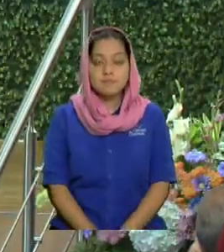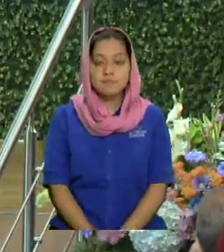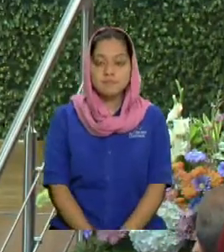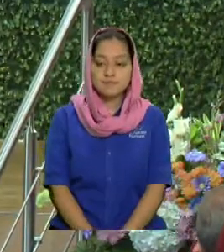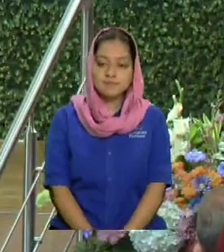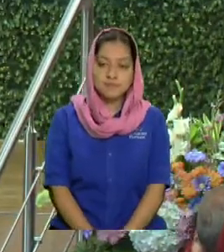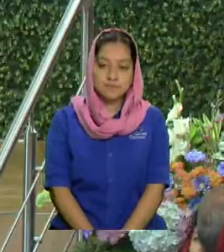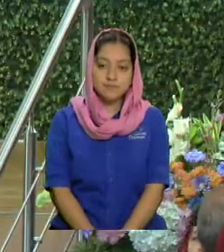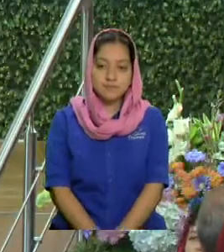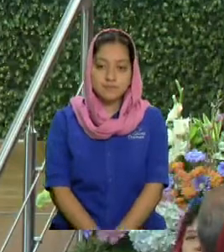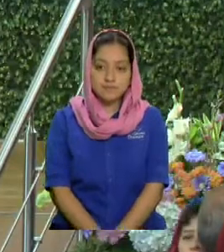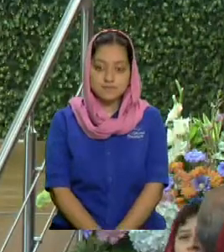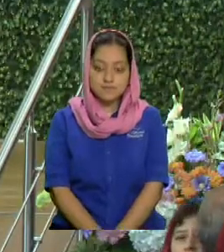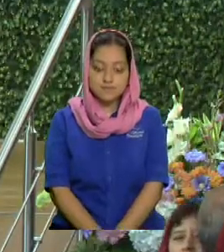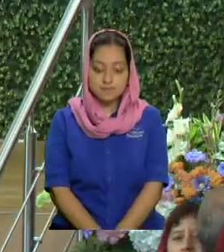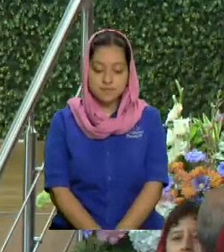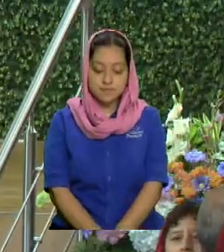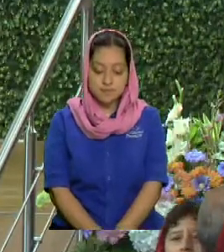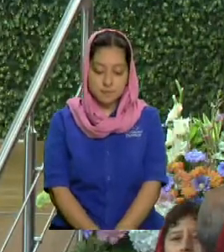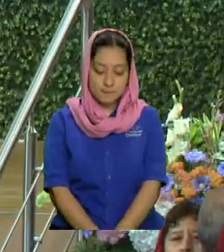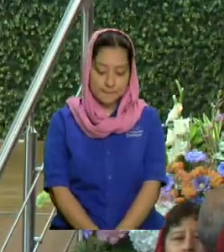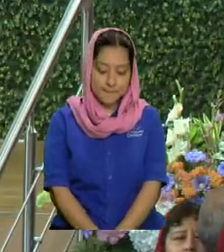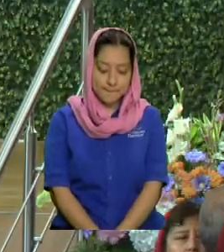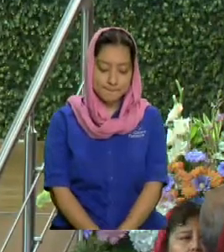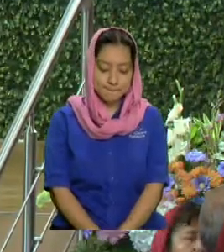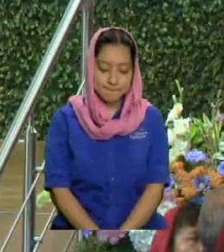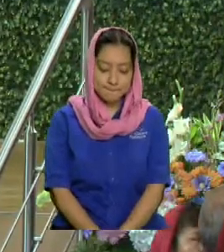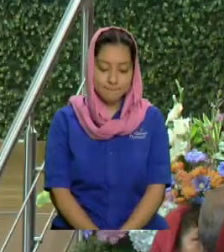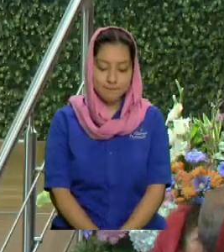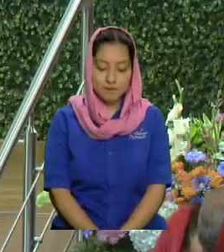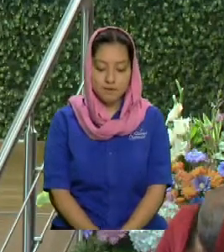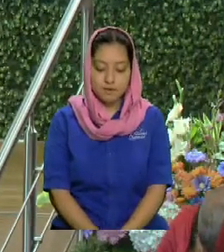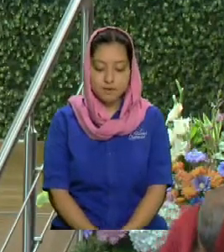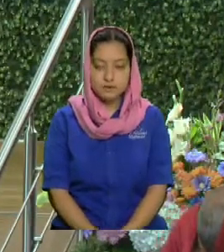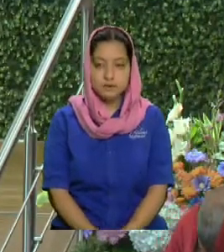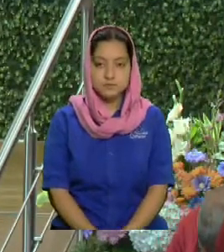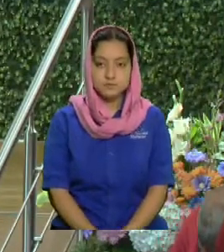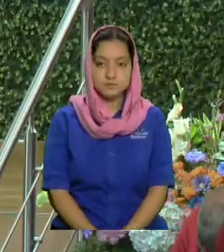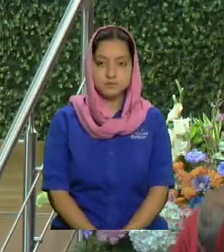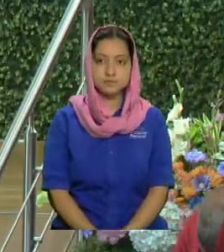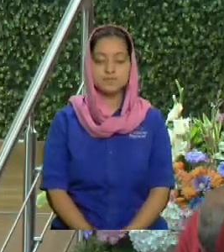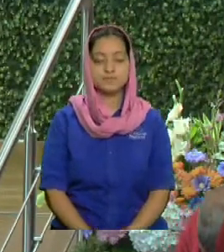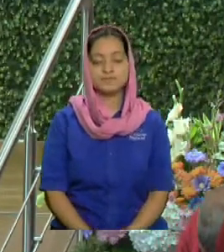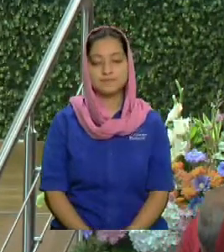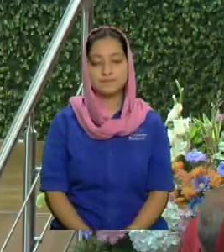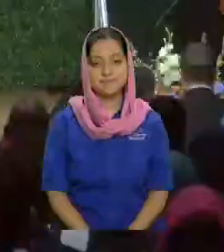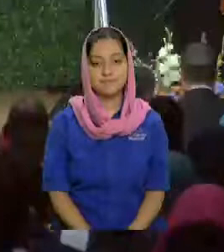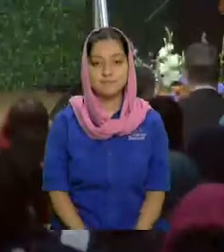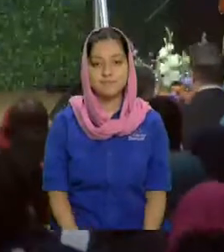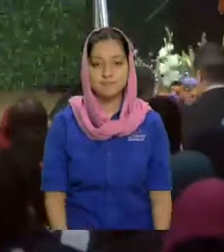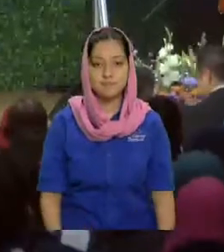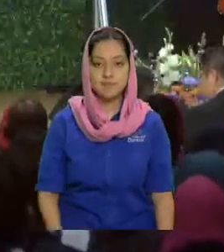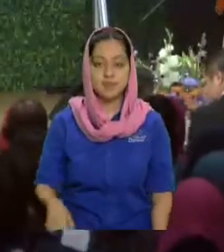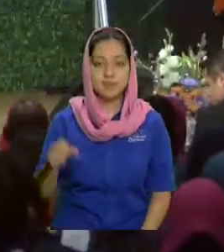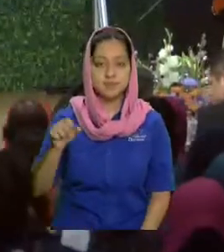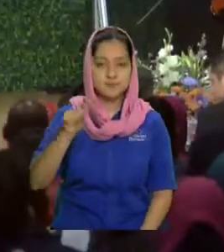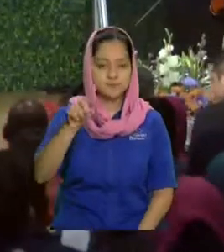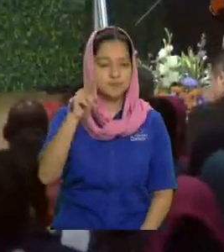este es el momento podemos orar por ti no te vayas sin Cristo de este lugar